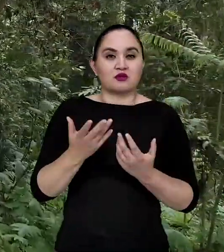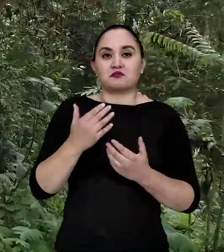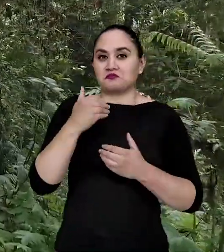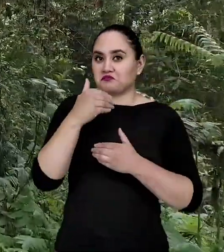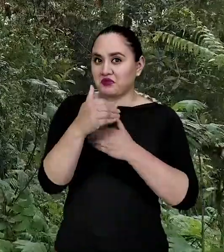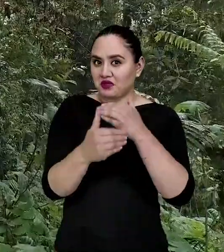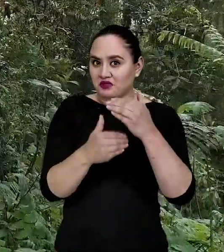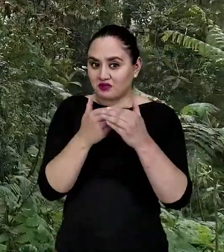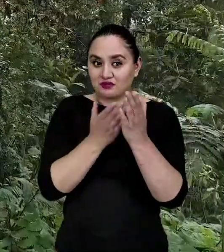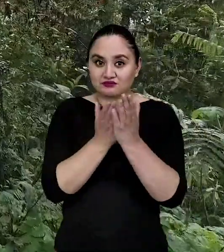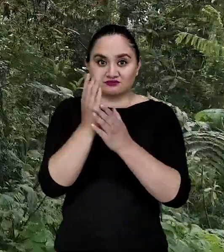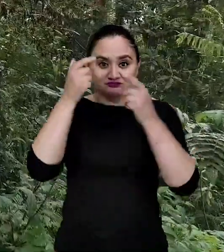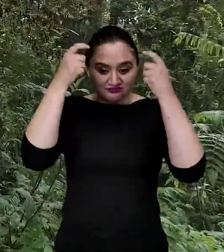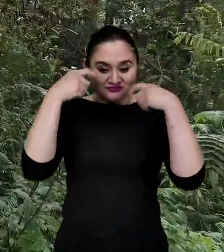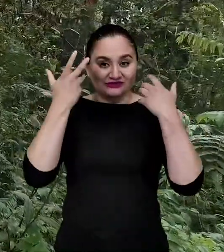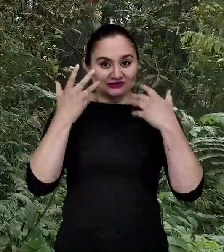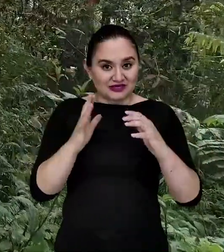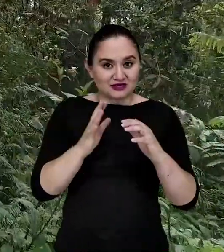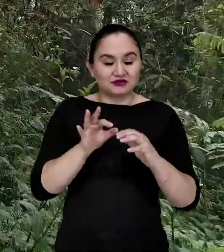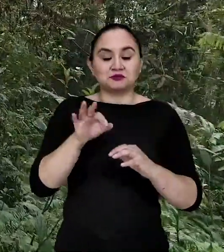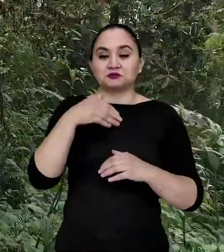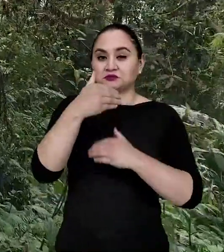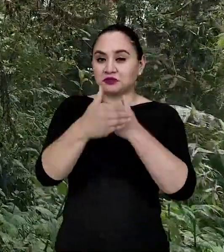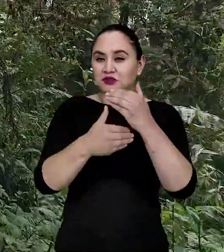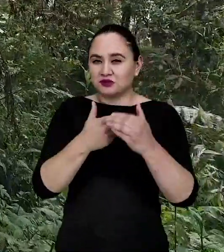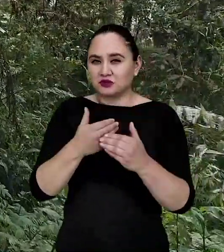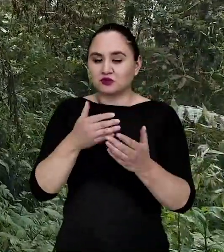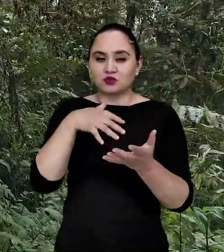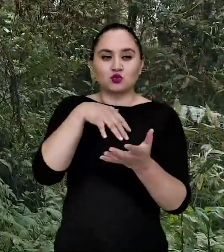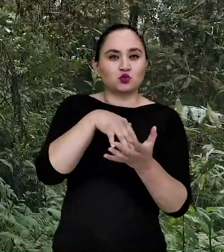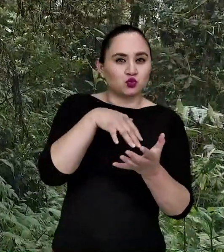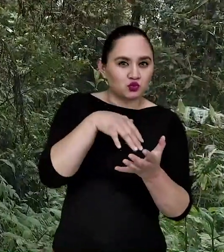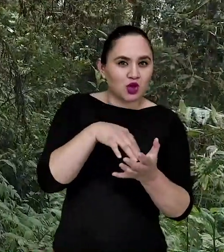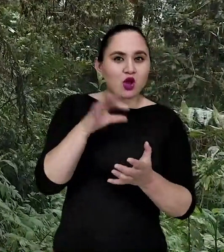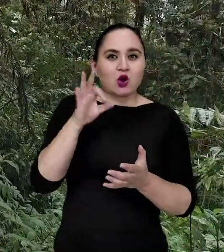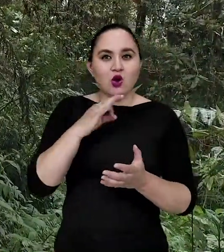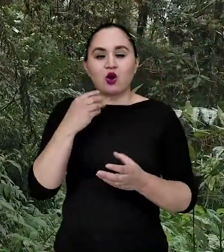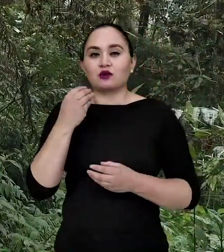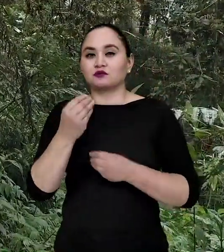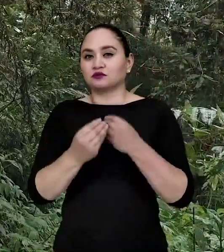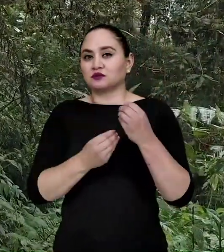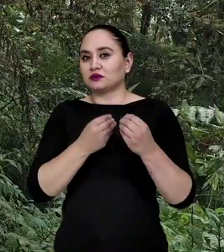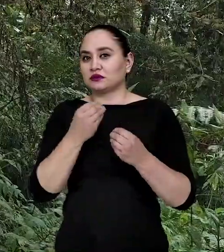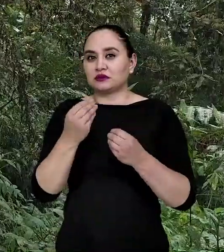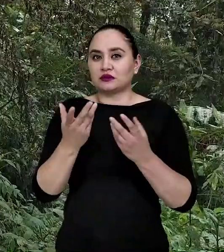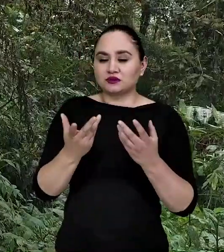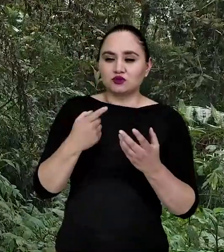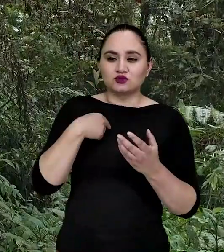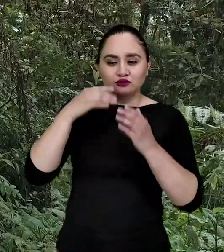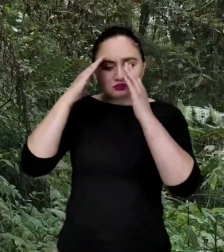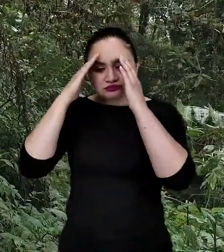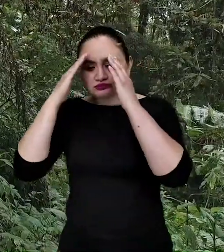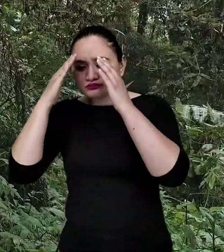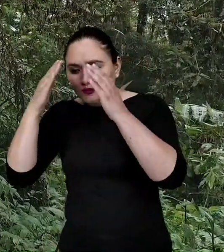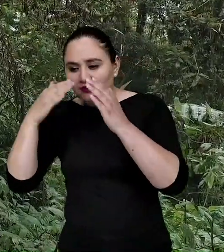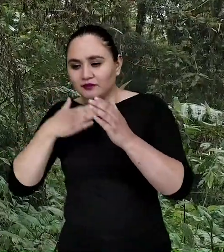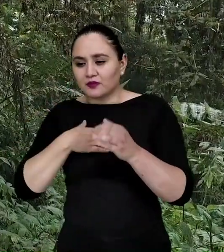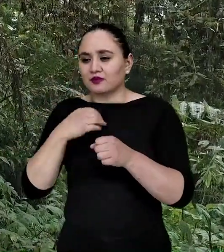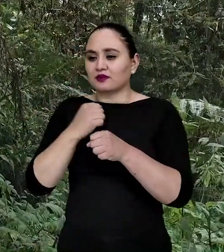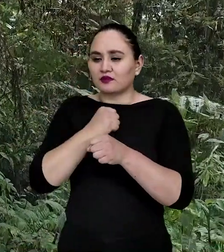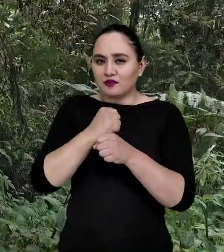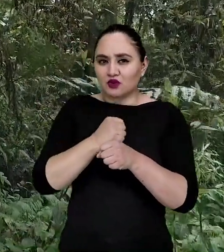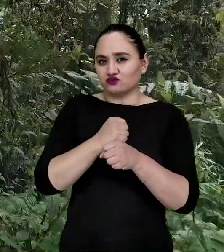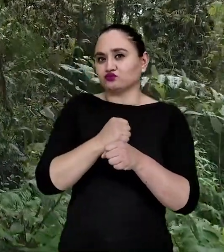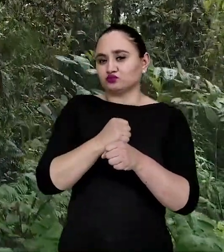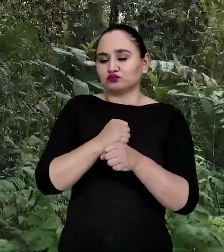años posteriores a la carrera, qué estudiar, digamos, o qué hacer, en qué enfocar